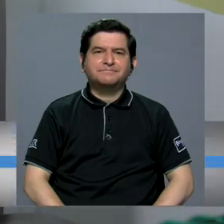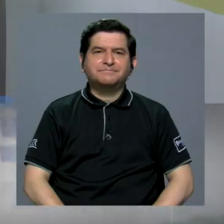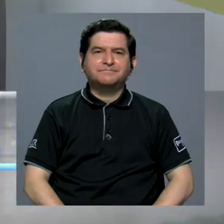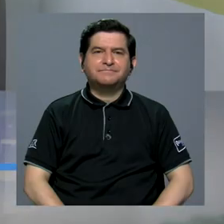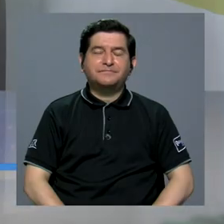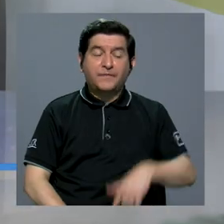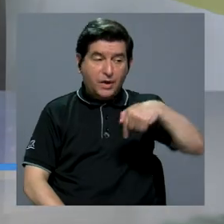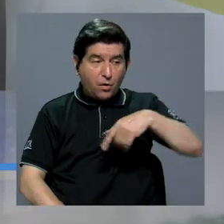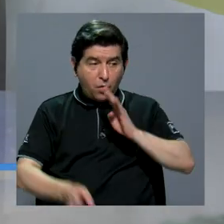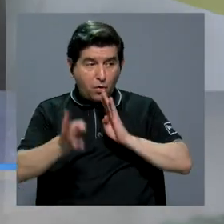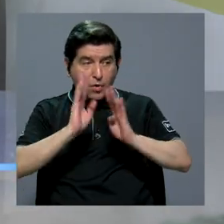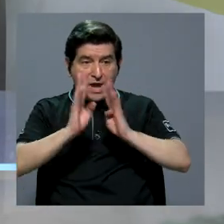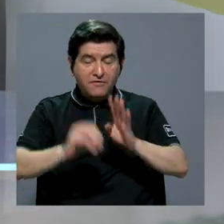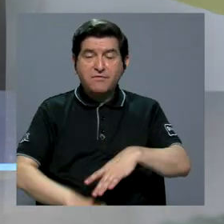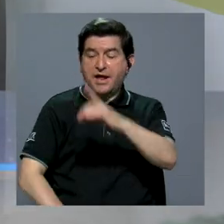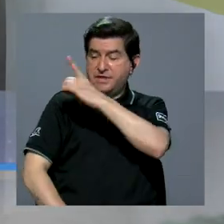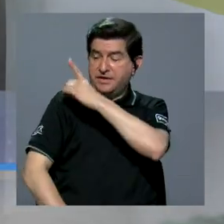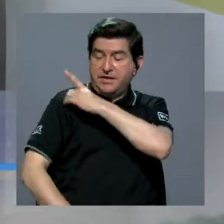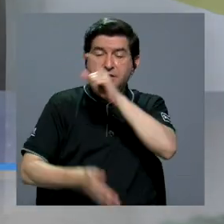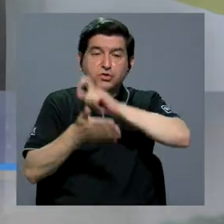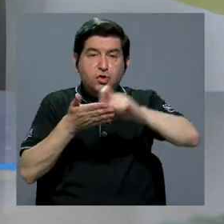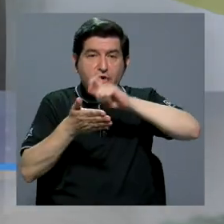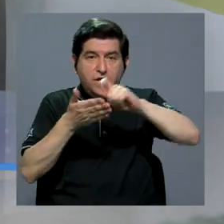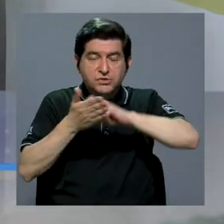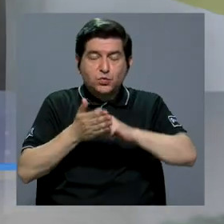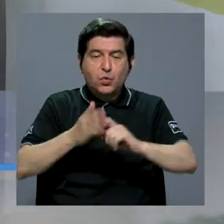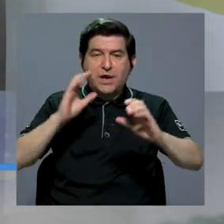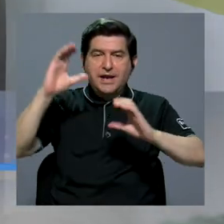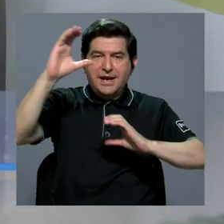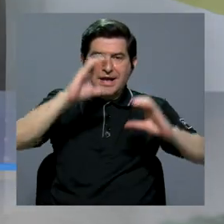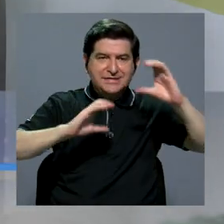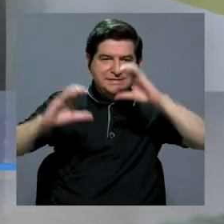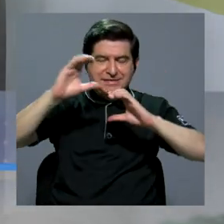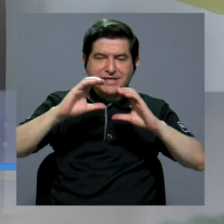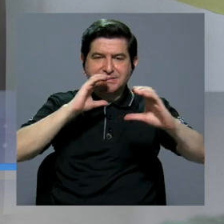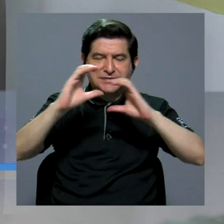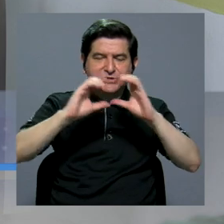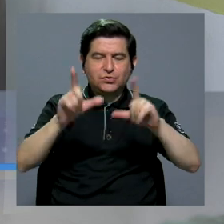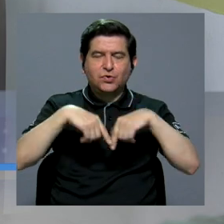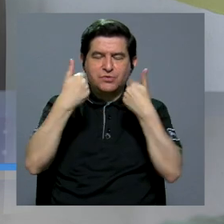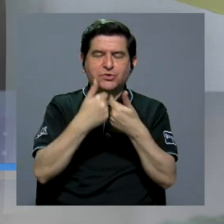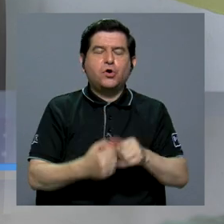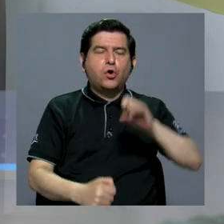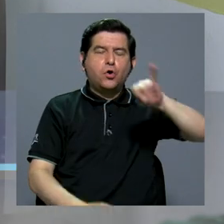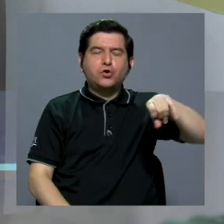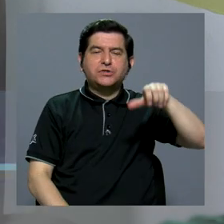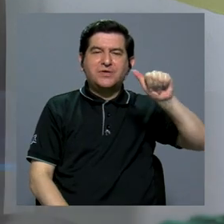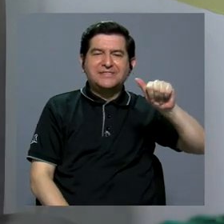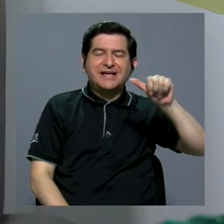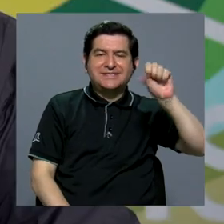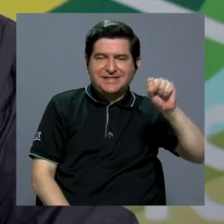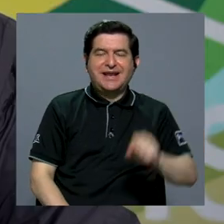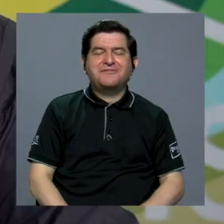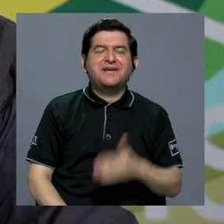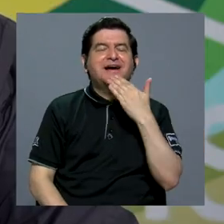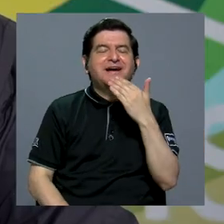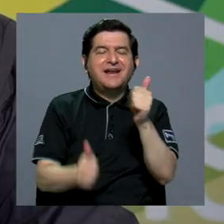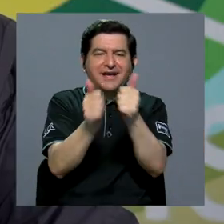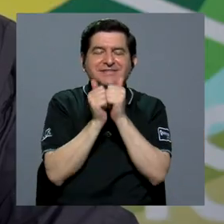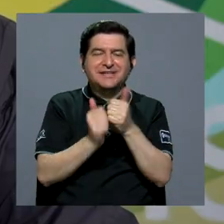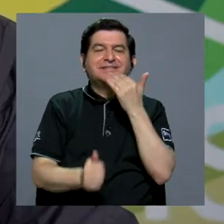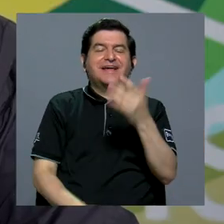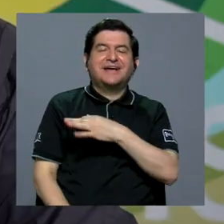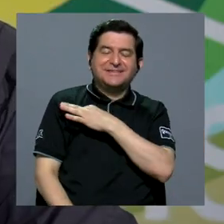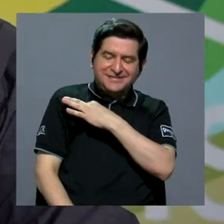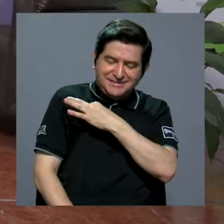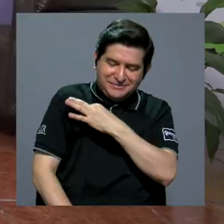Nuestra conversación hoy es con el director de la Escuela de Ciencia y Telecomunicación Colectiva, José Luis Arce Sanabria. Muchas gracias José Luis por acompañarnos. Gracias Gabriela por